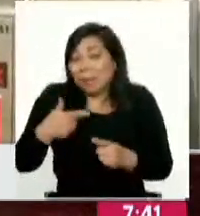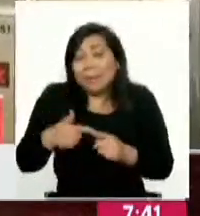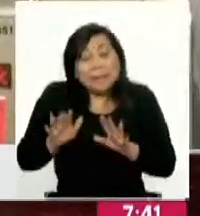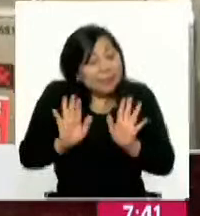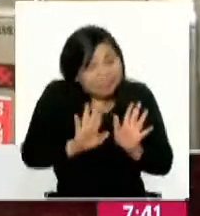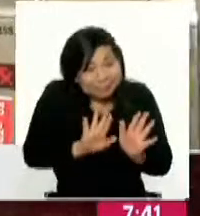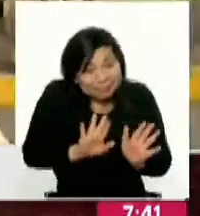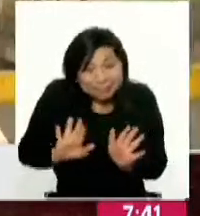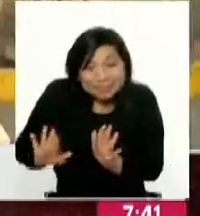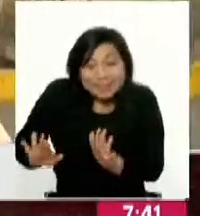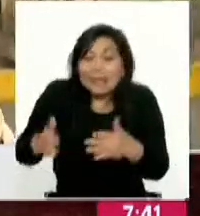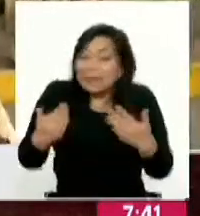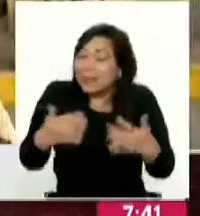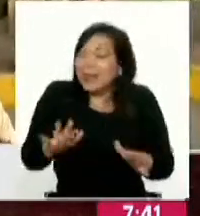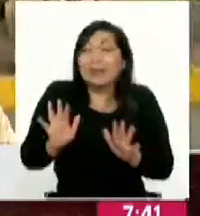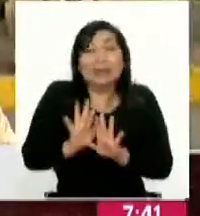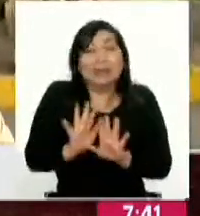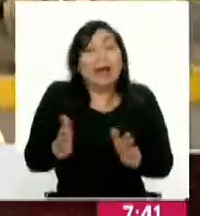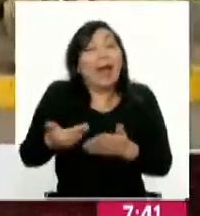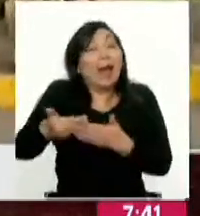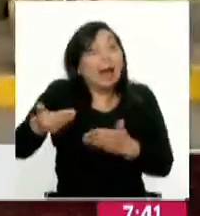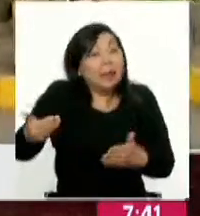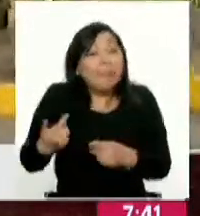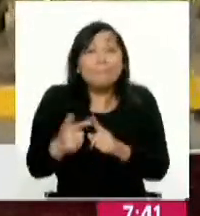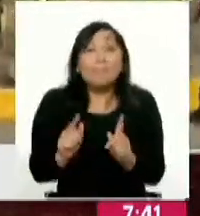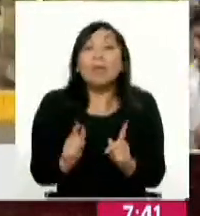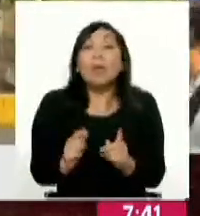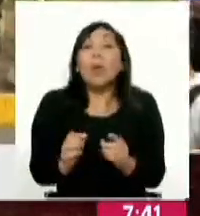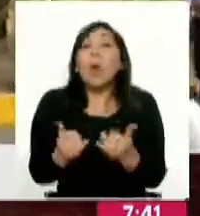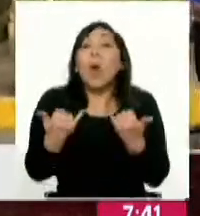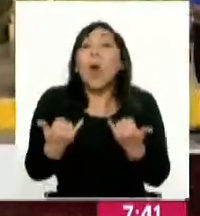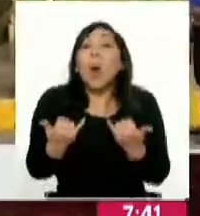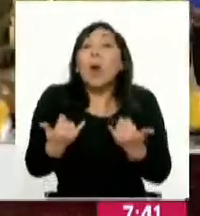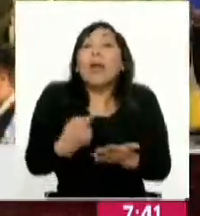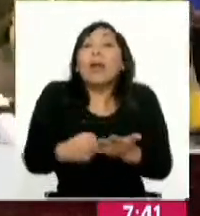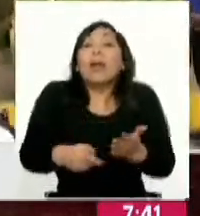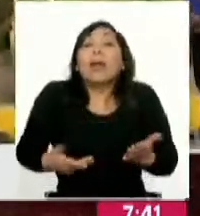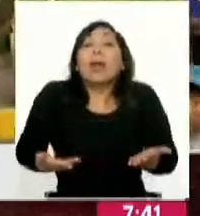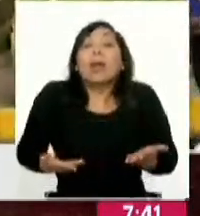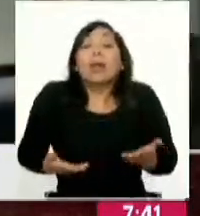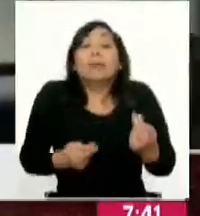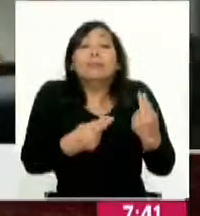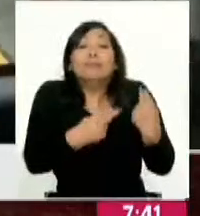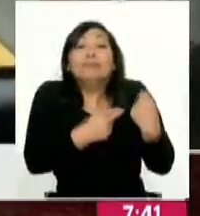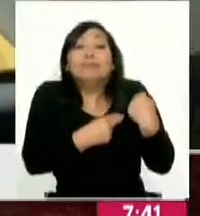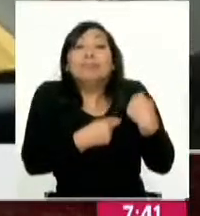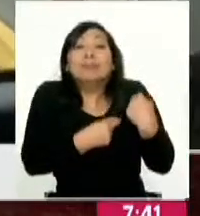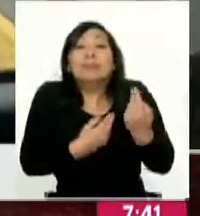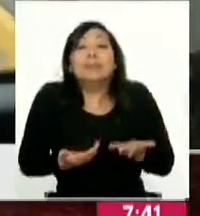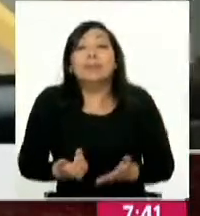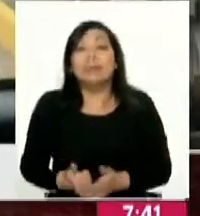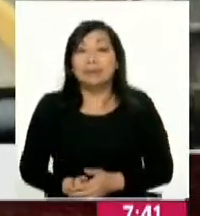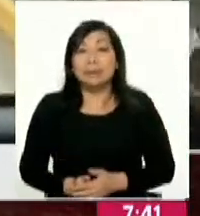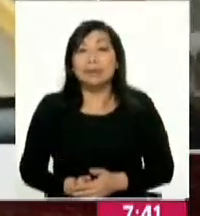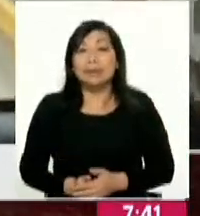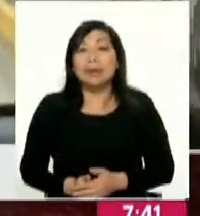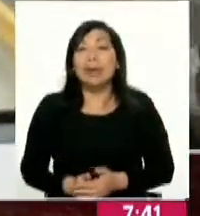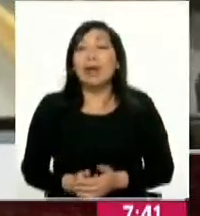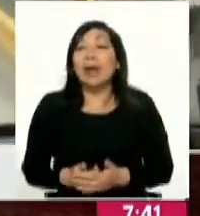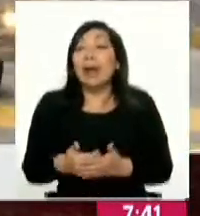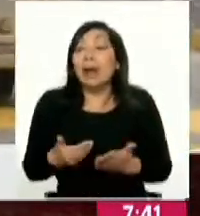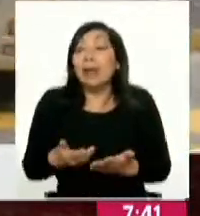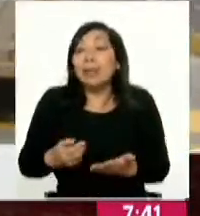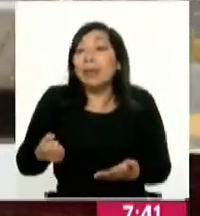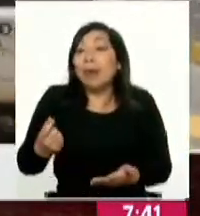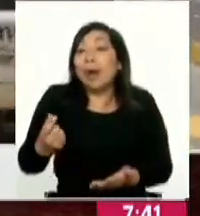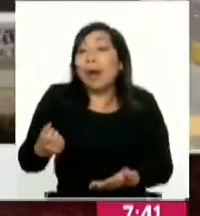bueno, ya esa es una discusión que ya se tuvo en su momento. La consulta es, ¿cuál es el compromiso de los concesionarios ante el